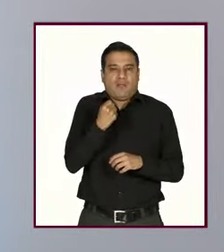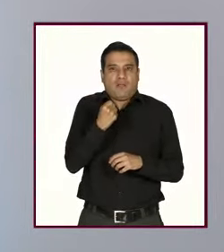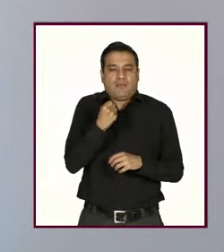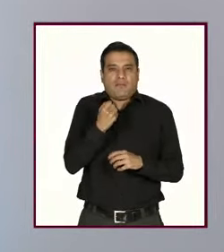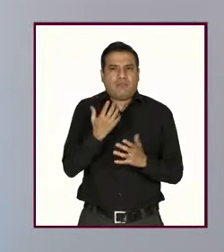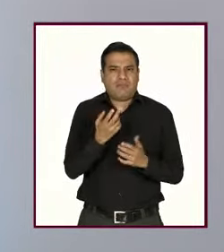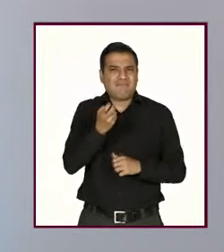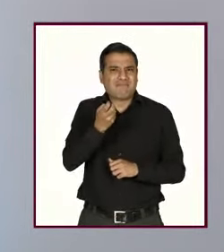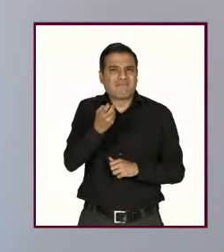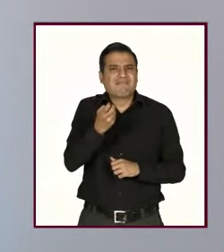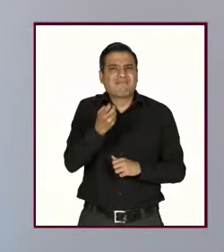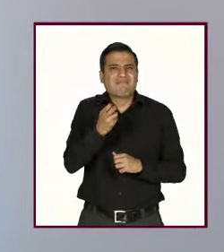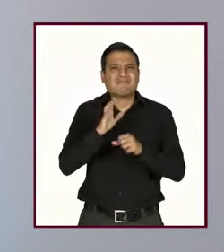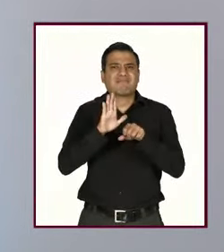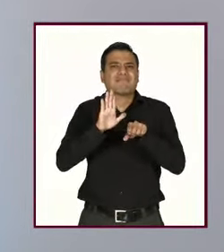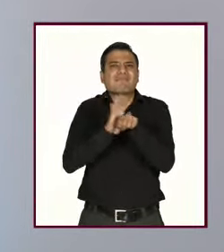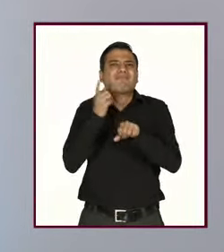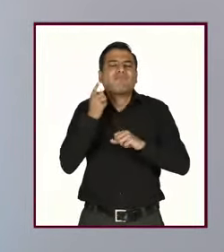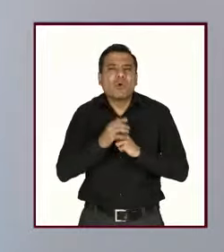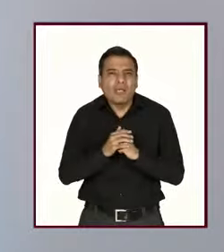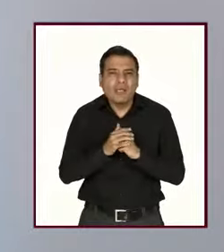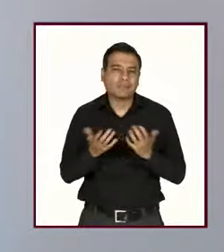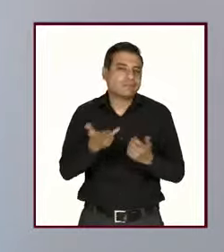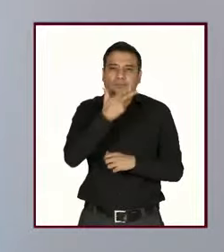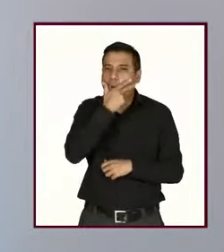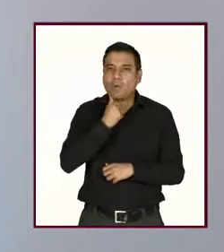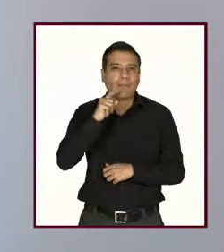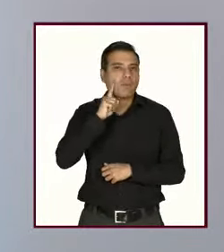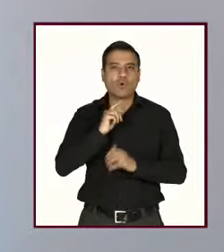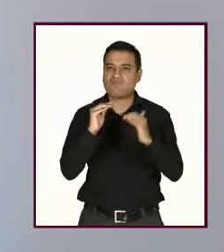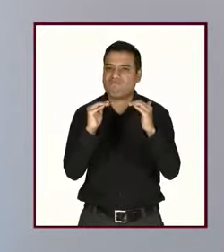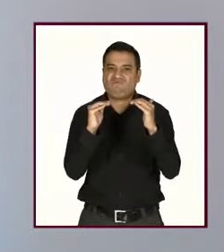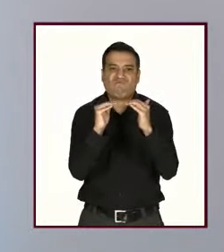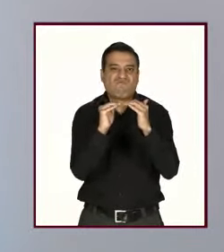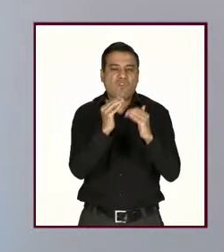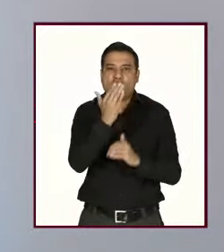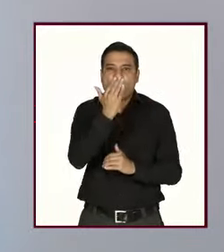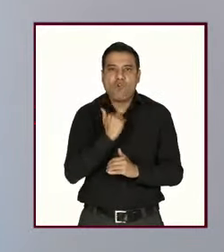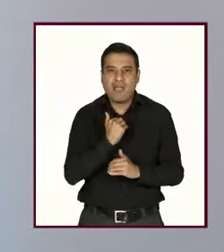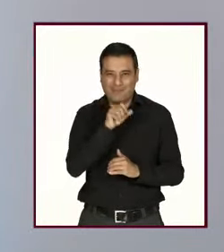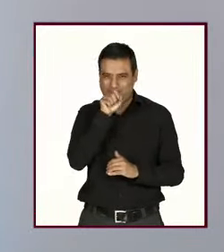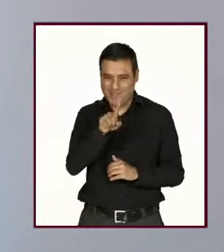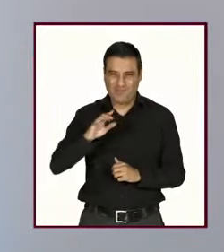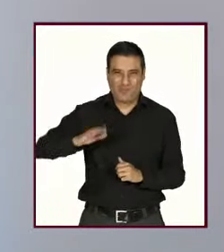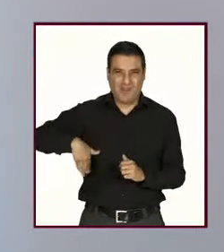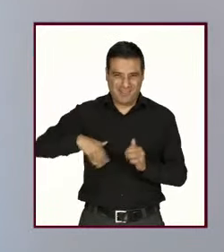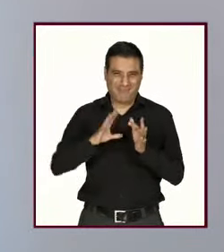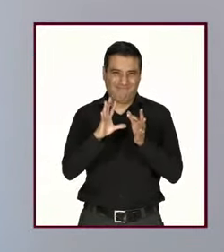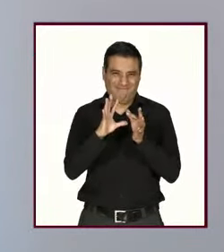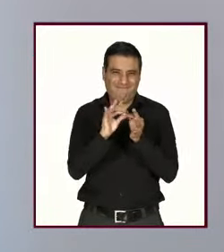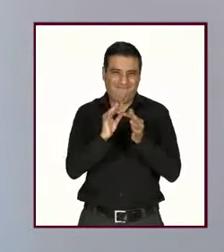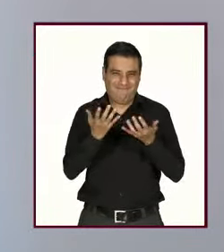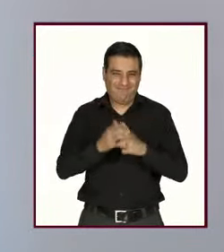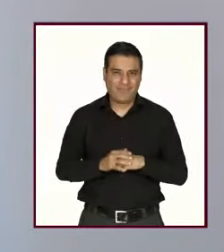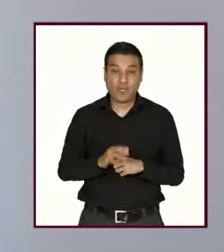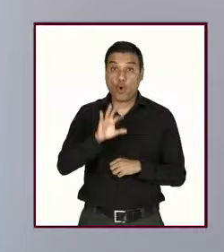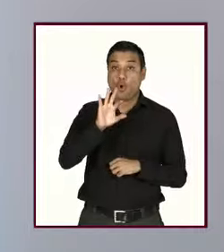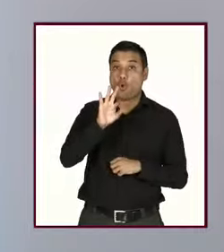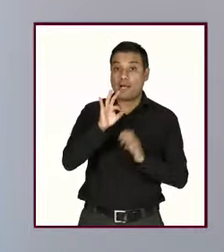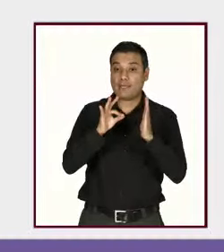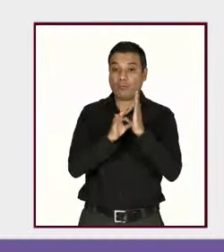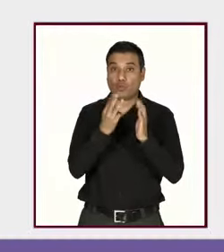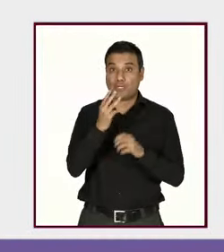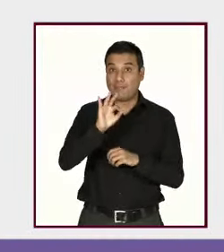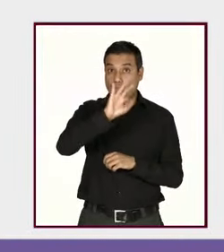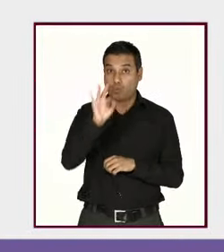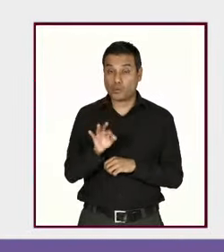tiene su origen en las desigualdades, que yo refería en la primera parte de esta presentación. Tenemos que el 40.3